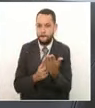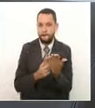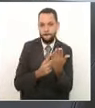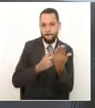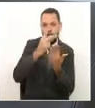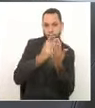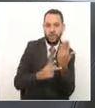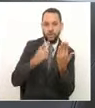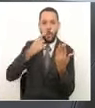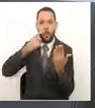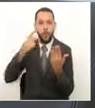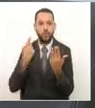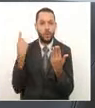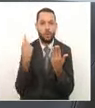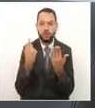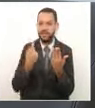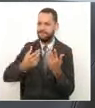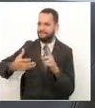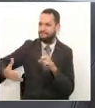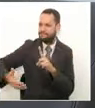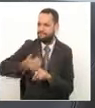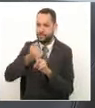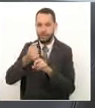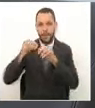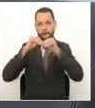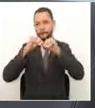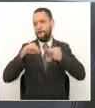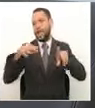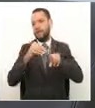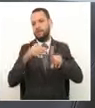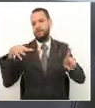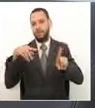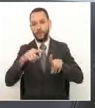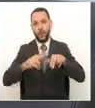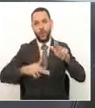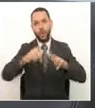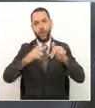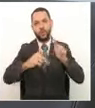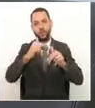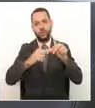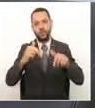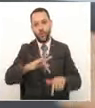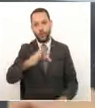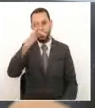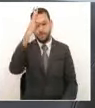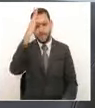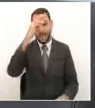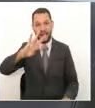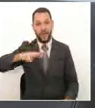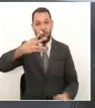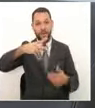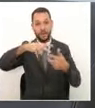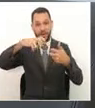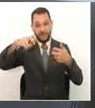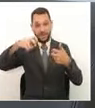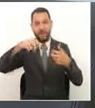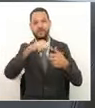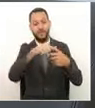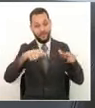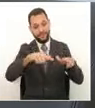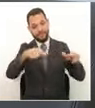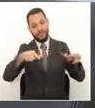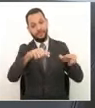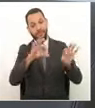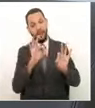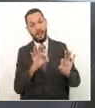a tener en los próximos años un impacto muy positivo como es la construcción de un hospital de cuarto nivel en el departamento de Risaralda que va a de